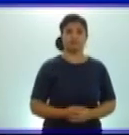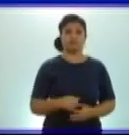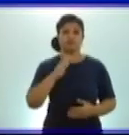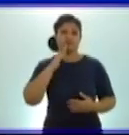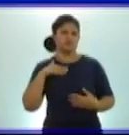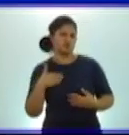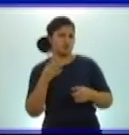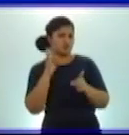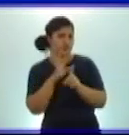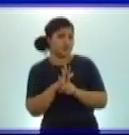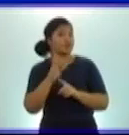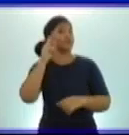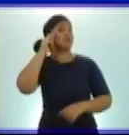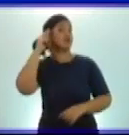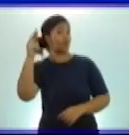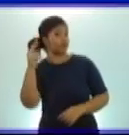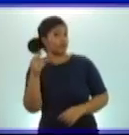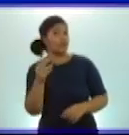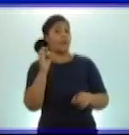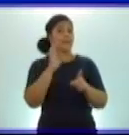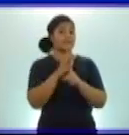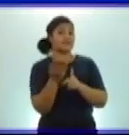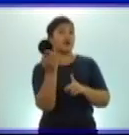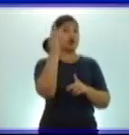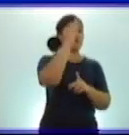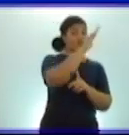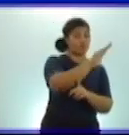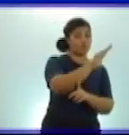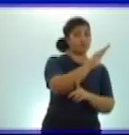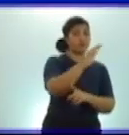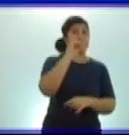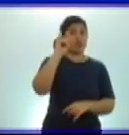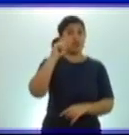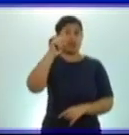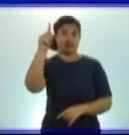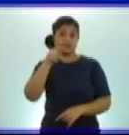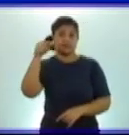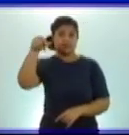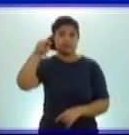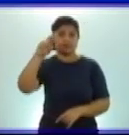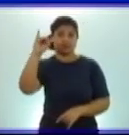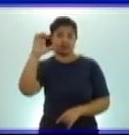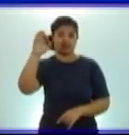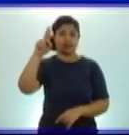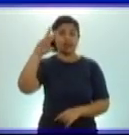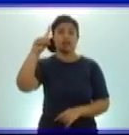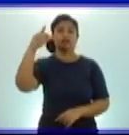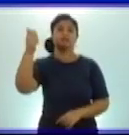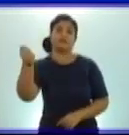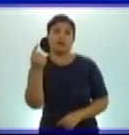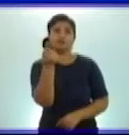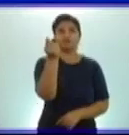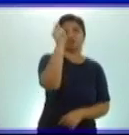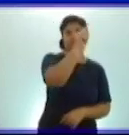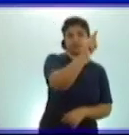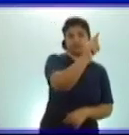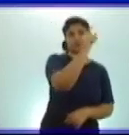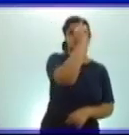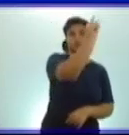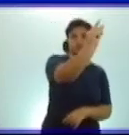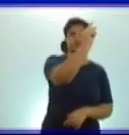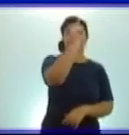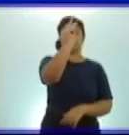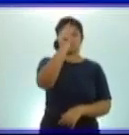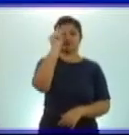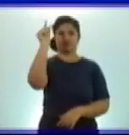izquierda a derecha. Pero también con este ejercicio, ¿qué estamos repasando? Ah,